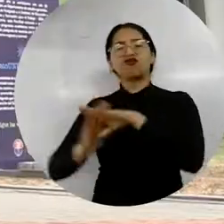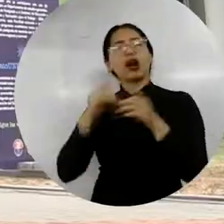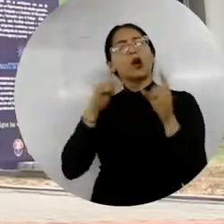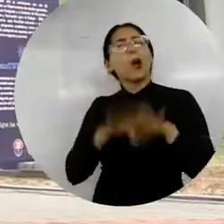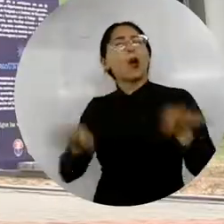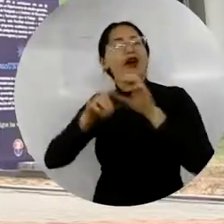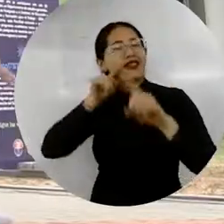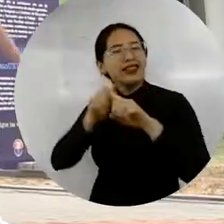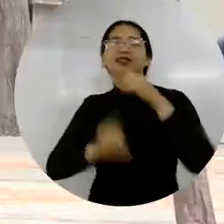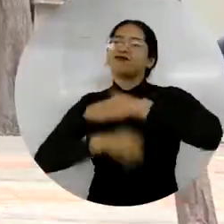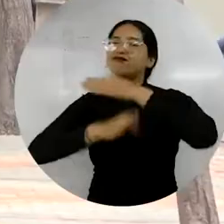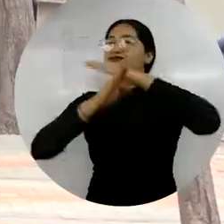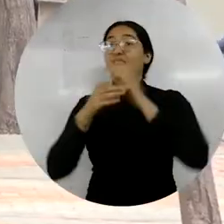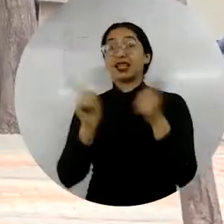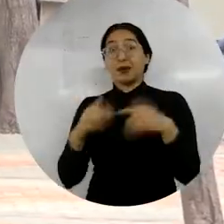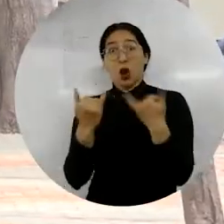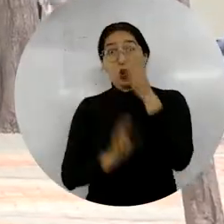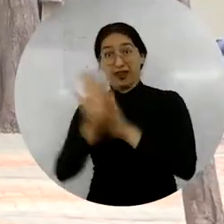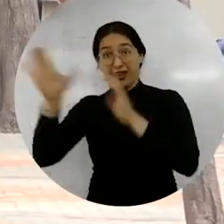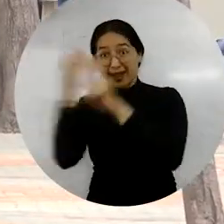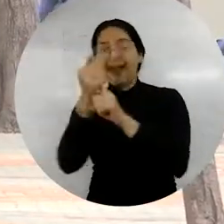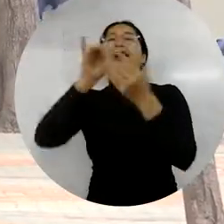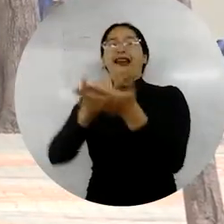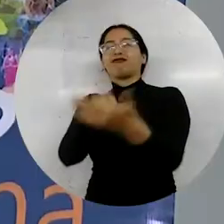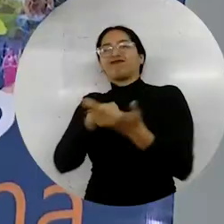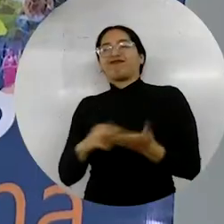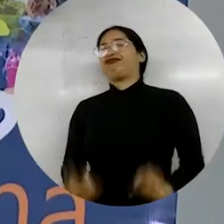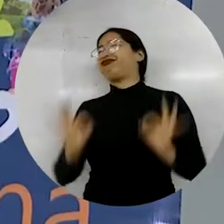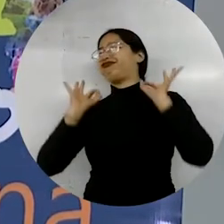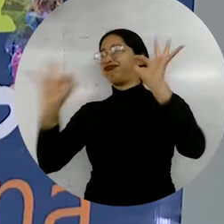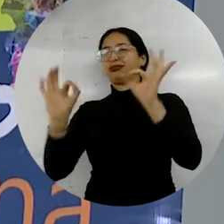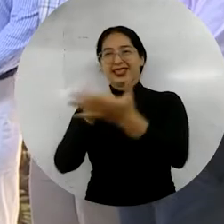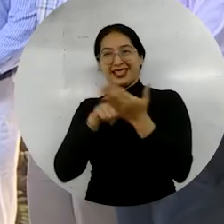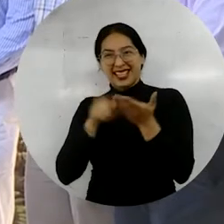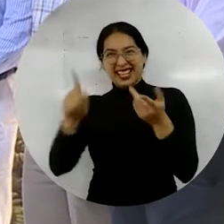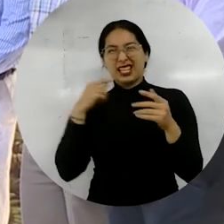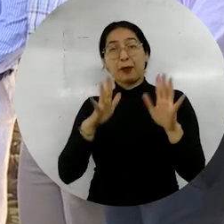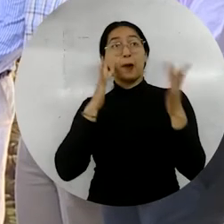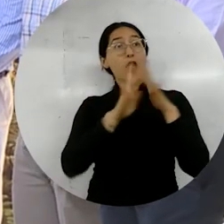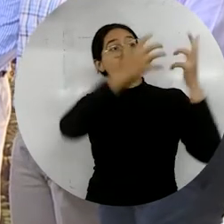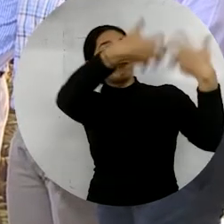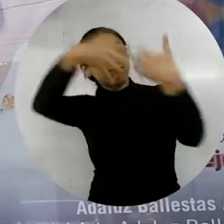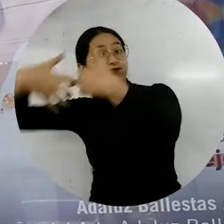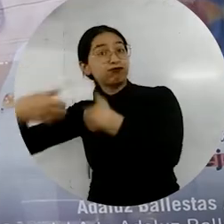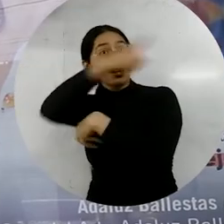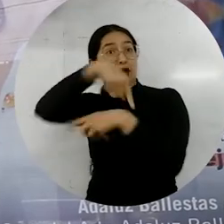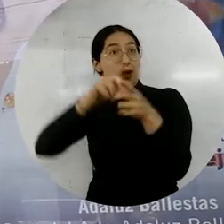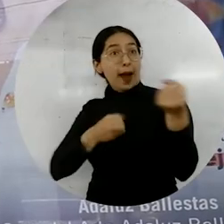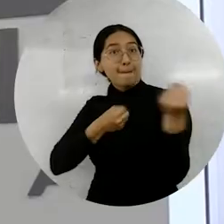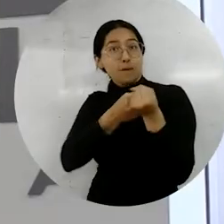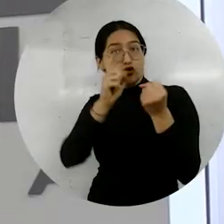fortalecer aún más la universidad y sobrepasar ese logro que ya se tiene hoy. Estas manifestaciones representan el regocijo del sector